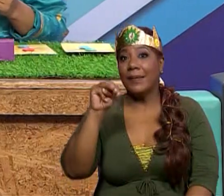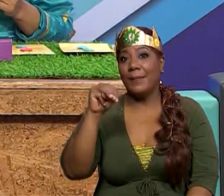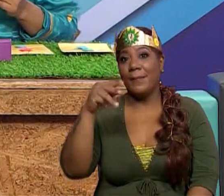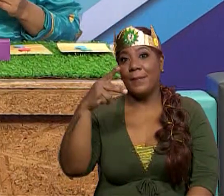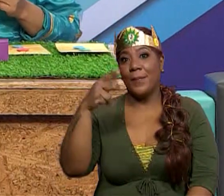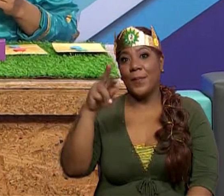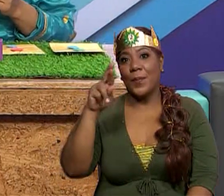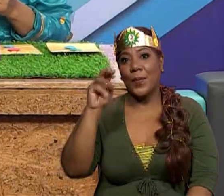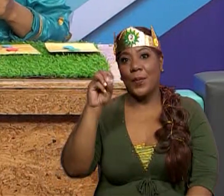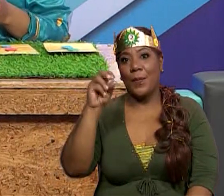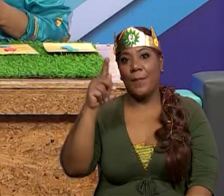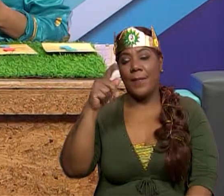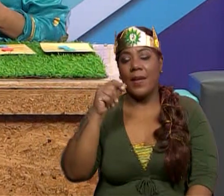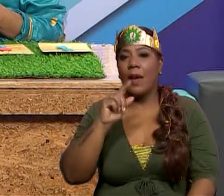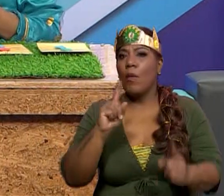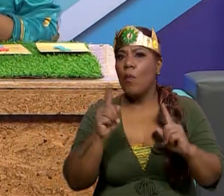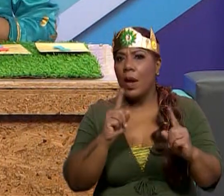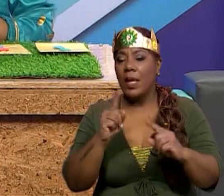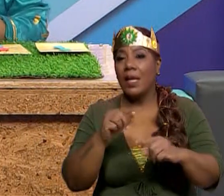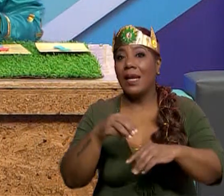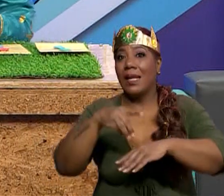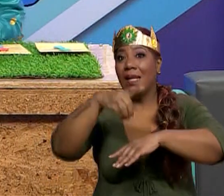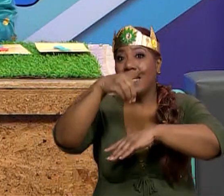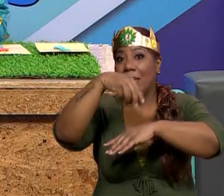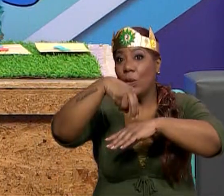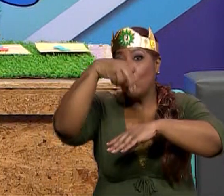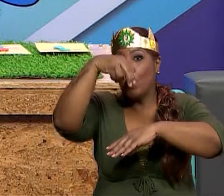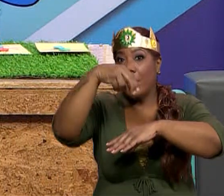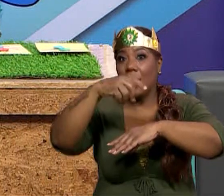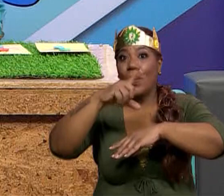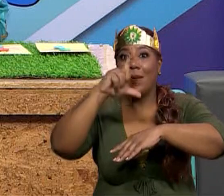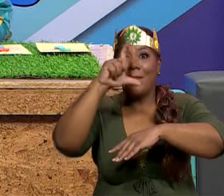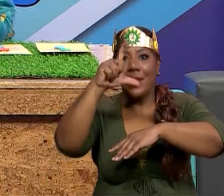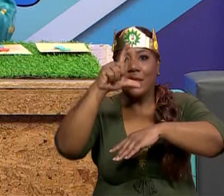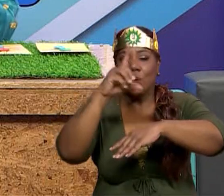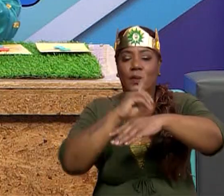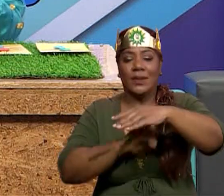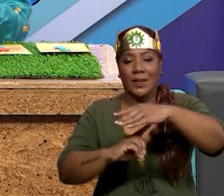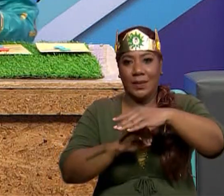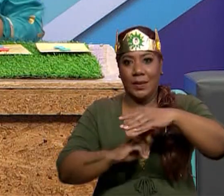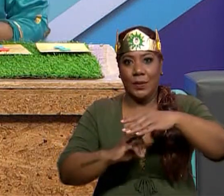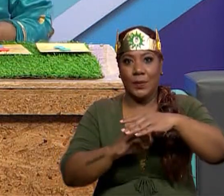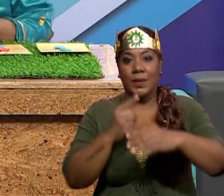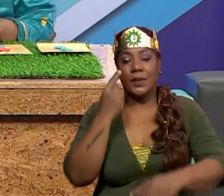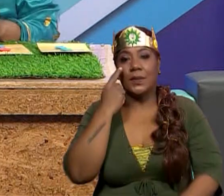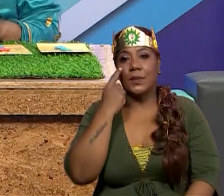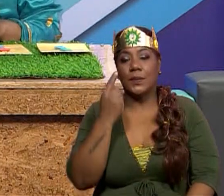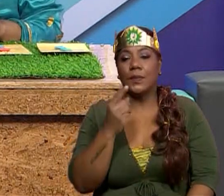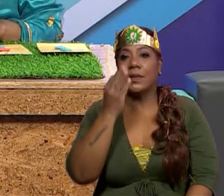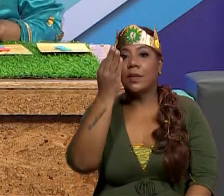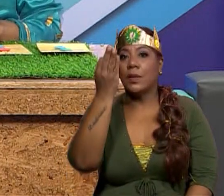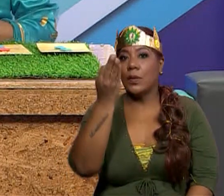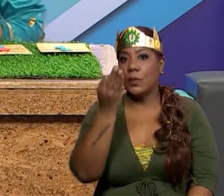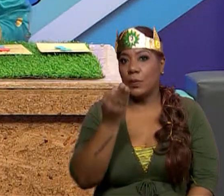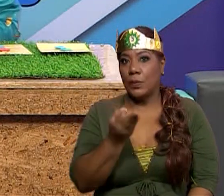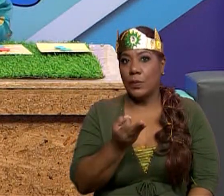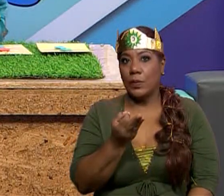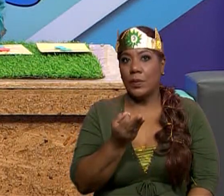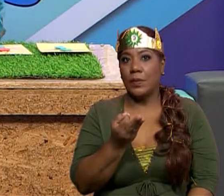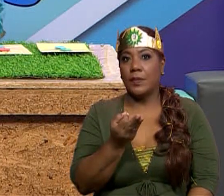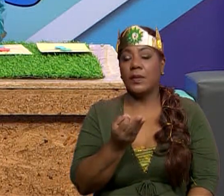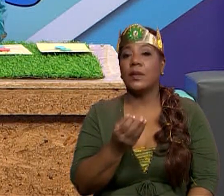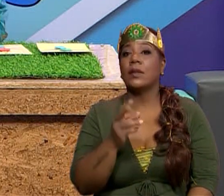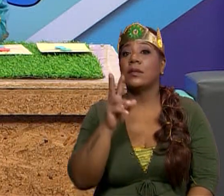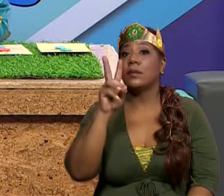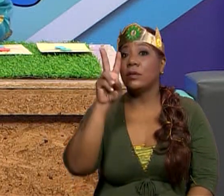fracciones, quiero recordarles también que es muy importante recordar que una fracción es una expresión que está compuesta por